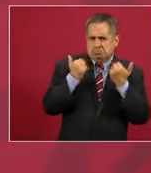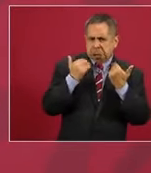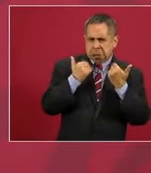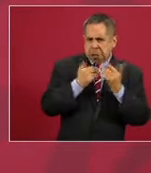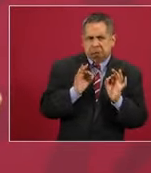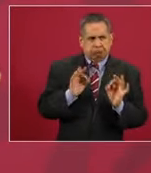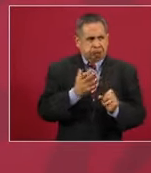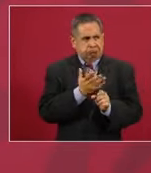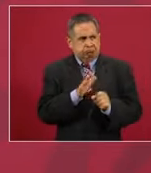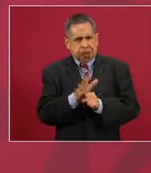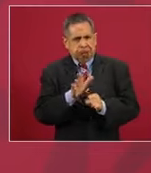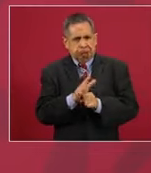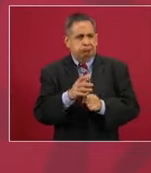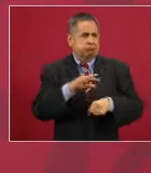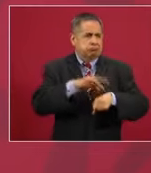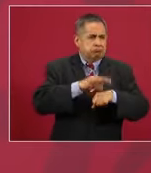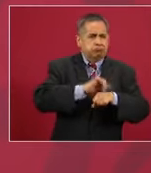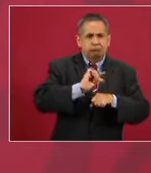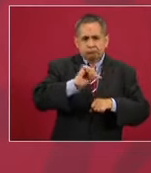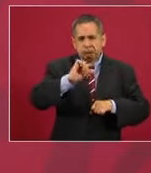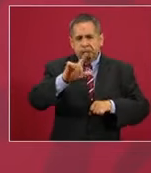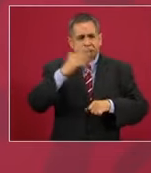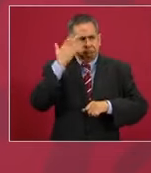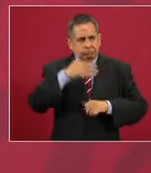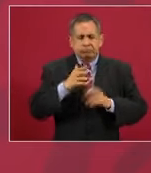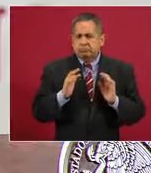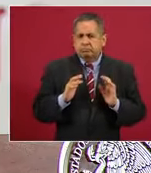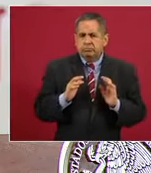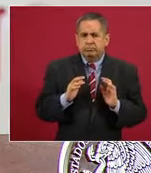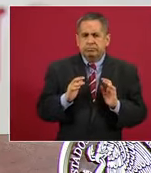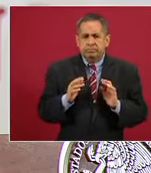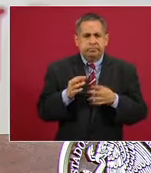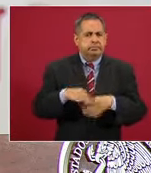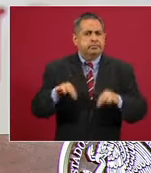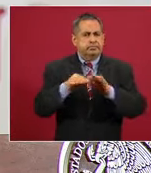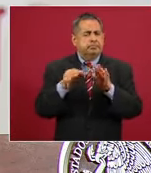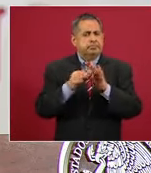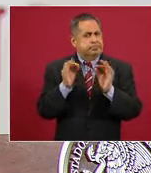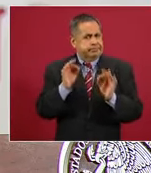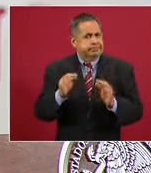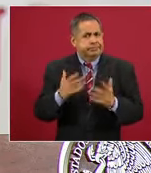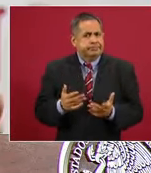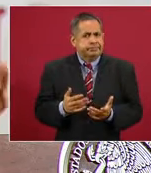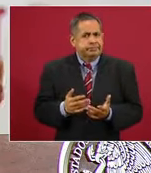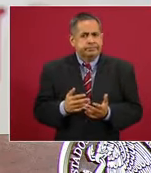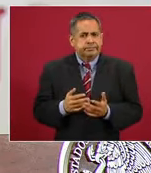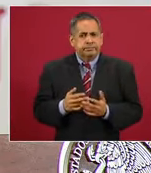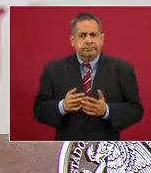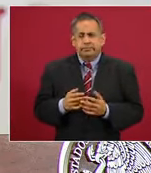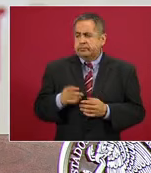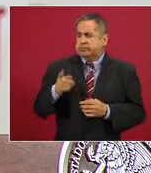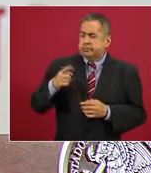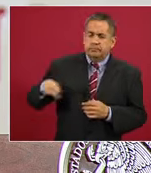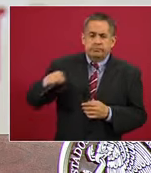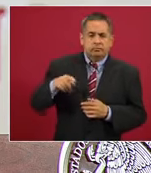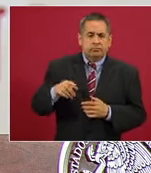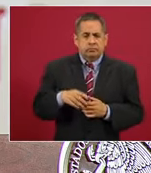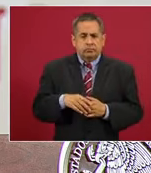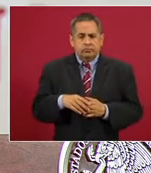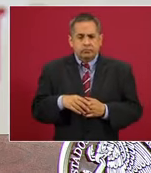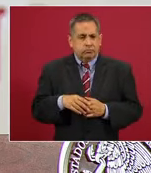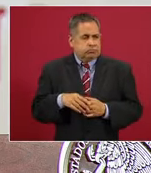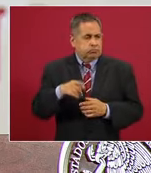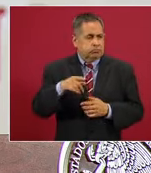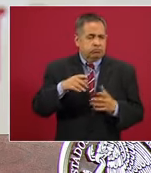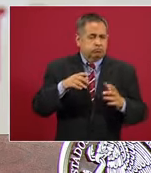se busque concentrar todo el